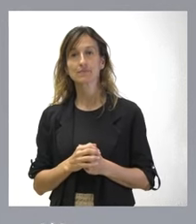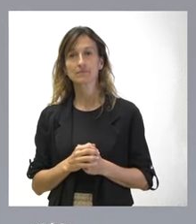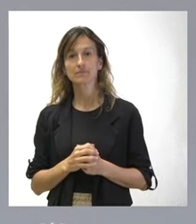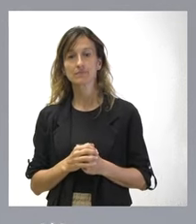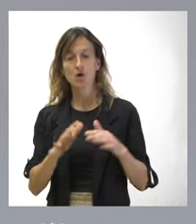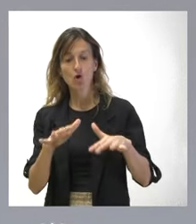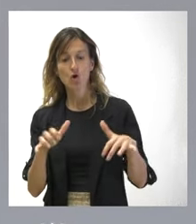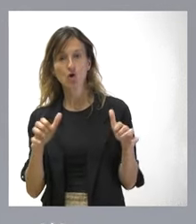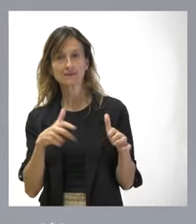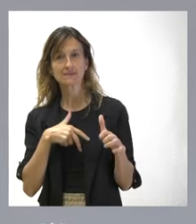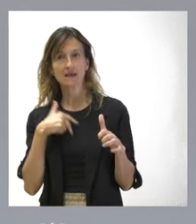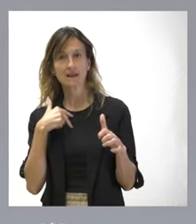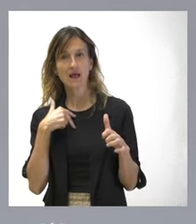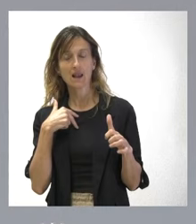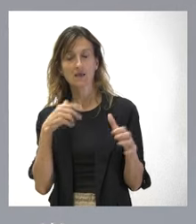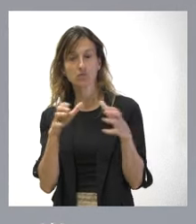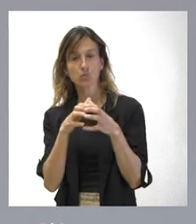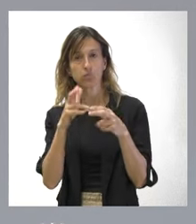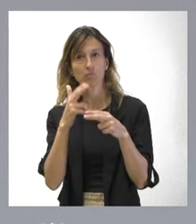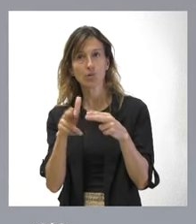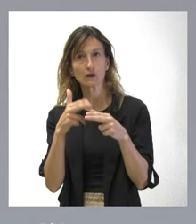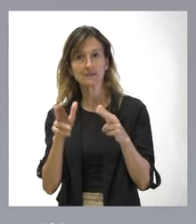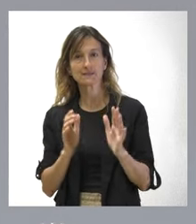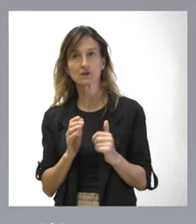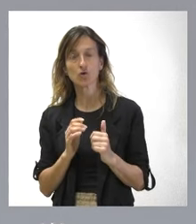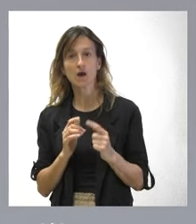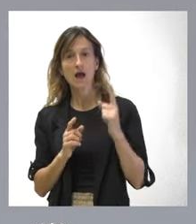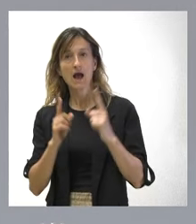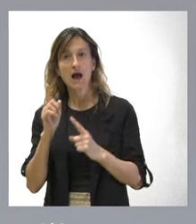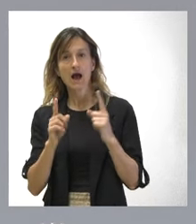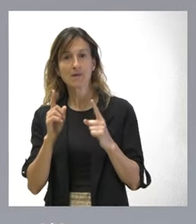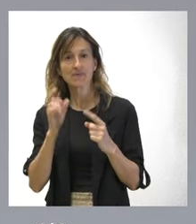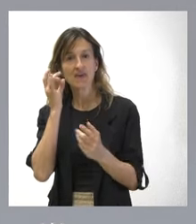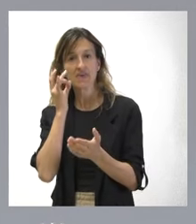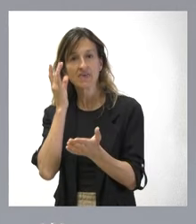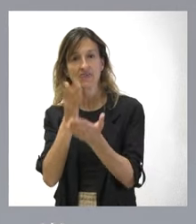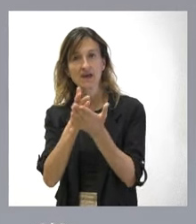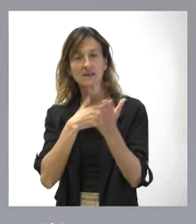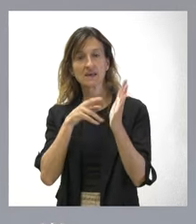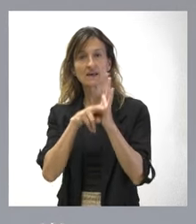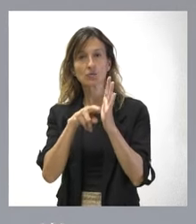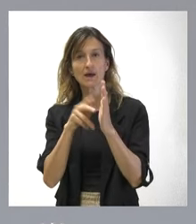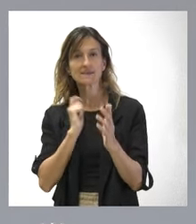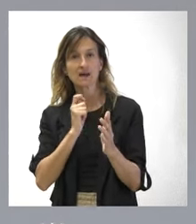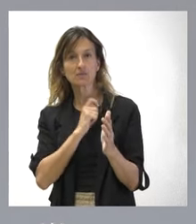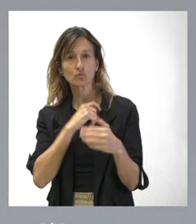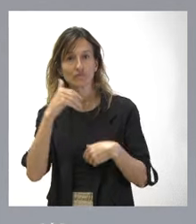Generales mayoritarias de un determinado partido político alguna vez tienen una iniciativa para regular la esclavitud.